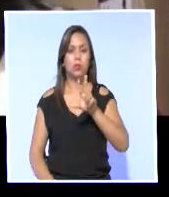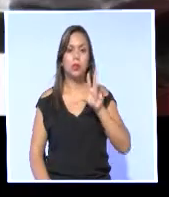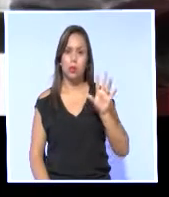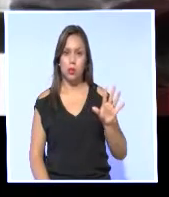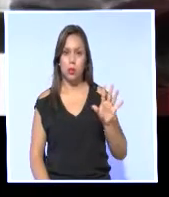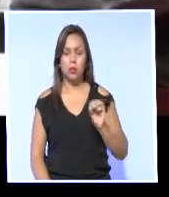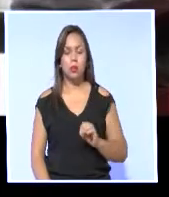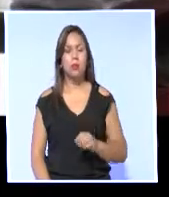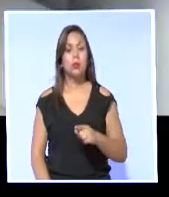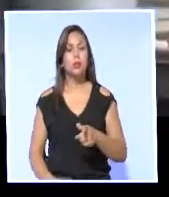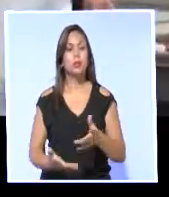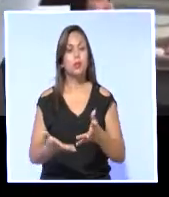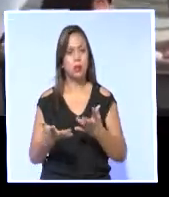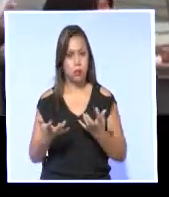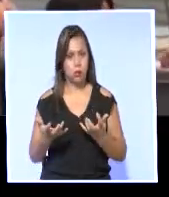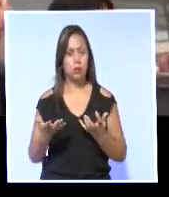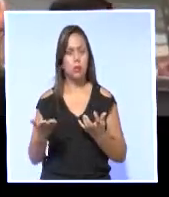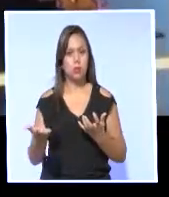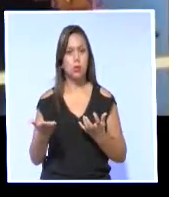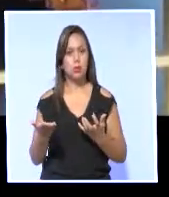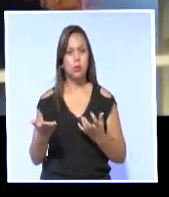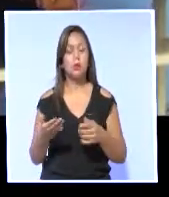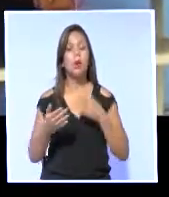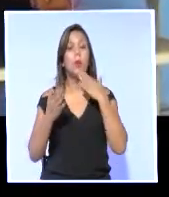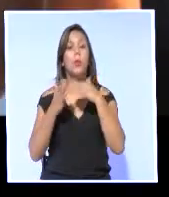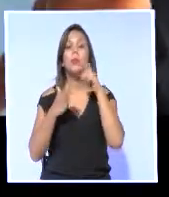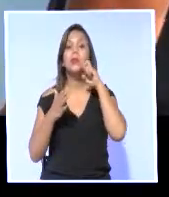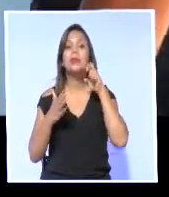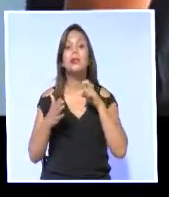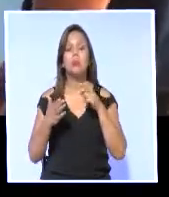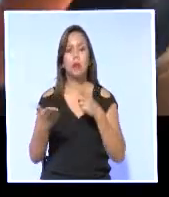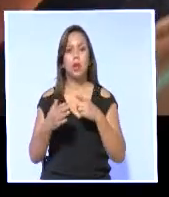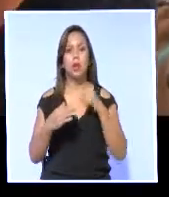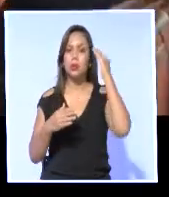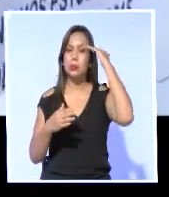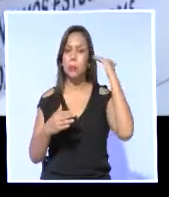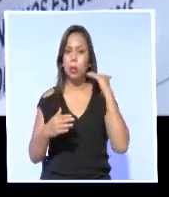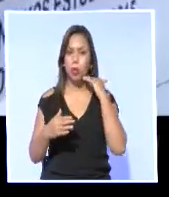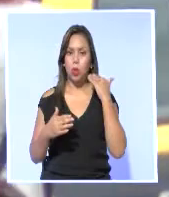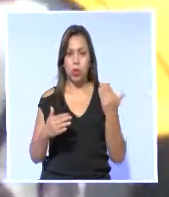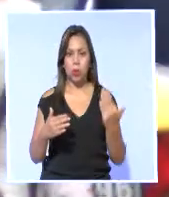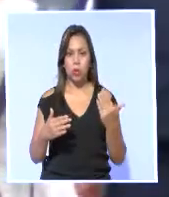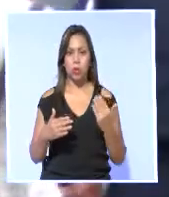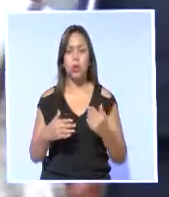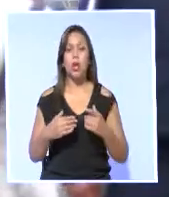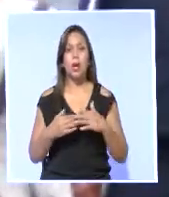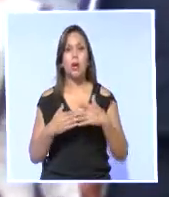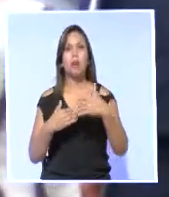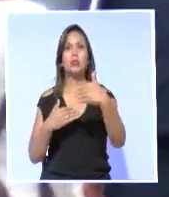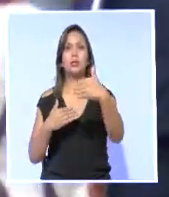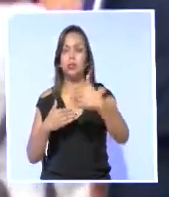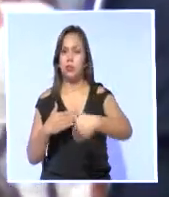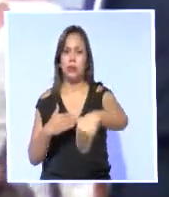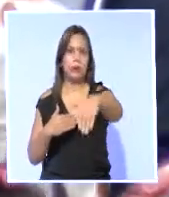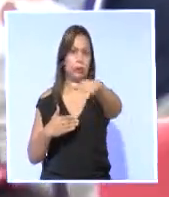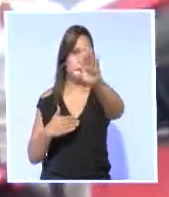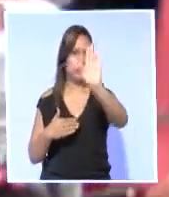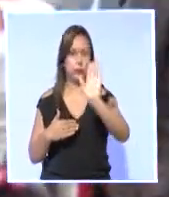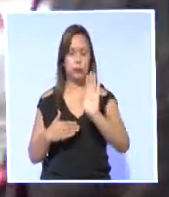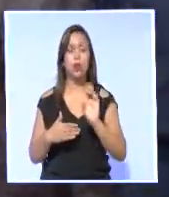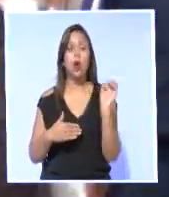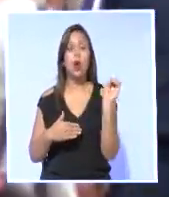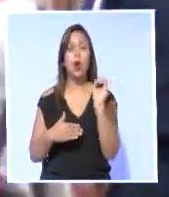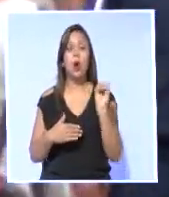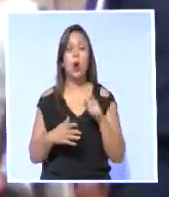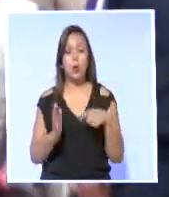considerar imprescriptibles los delitos sexuales contra los menores de edad y colocar un impuesto a los ciudadanos cuyo